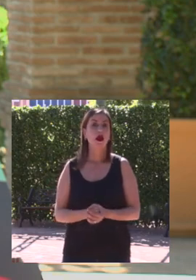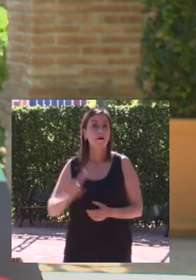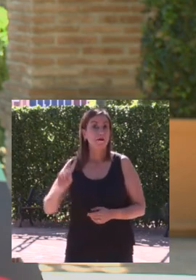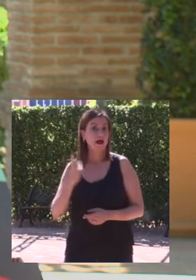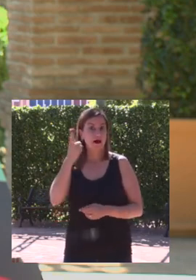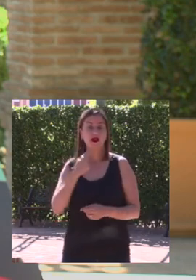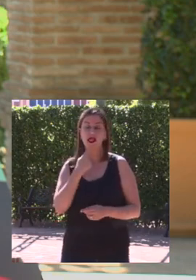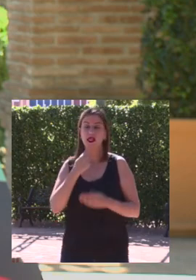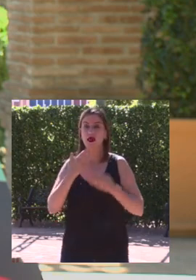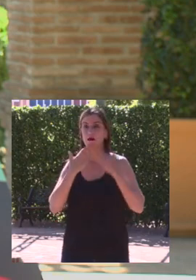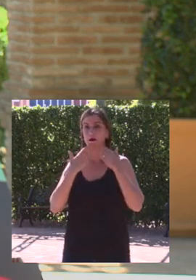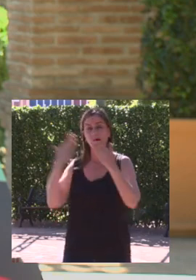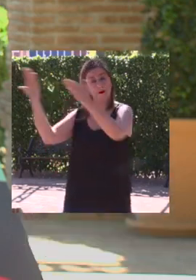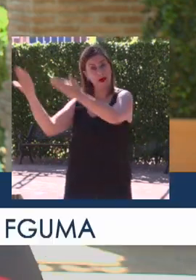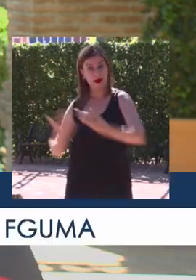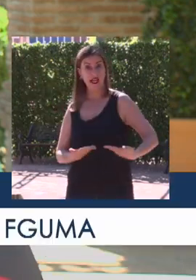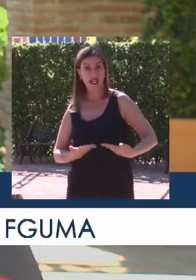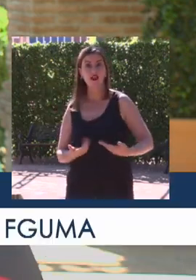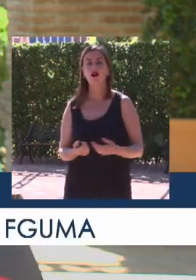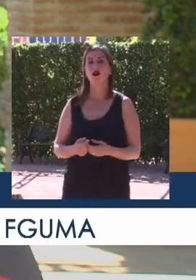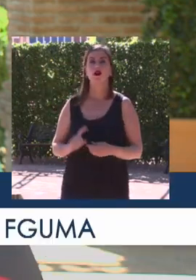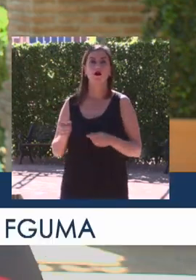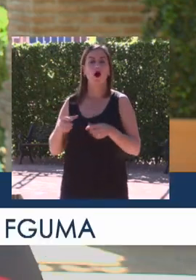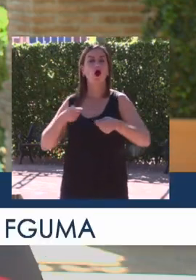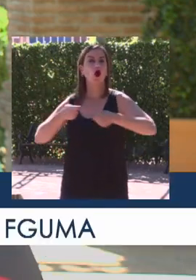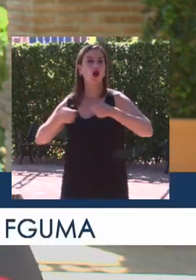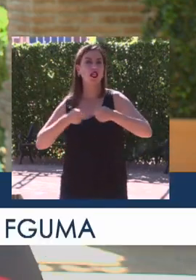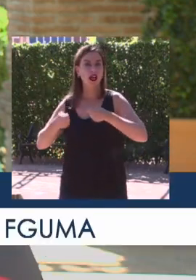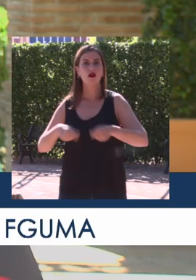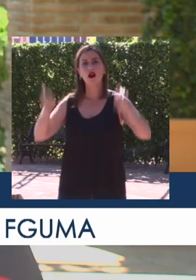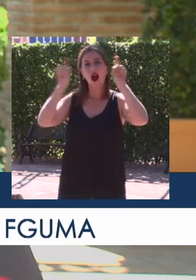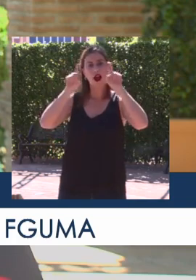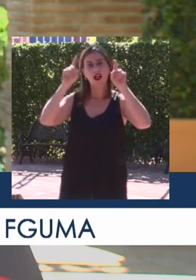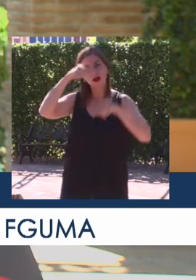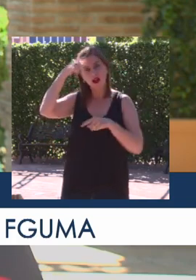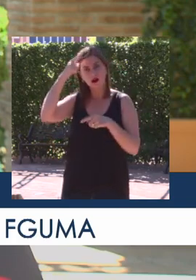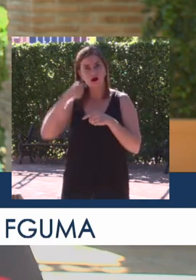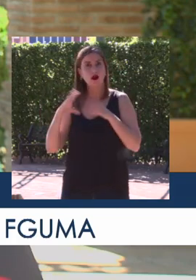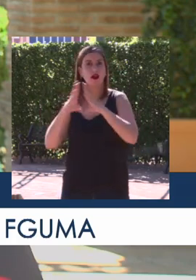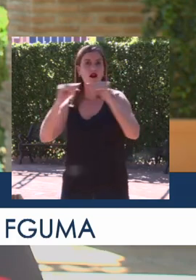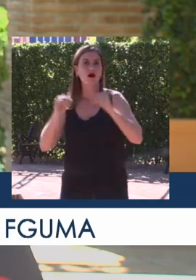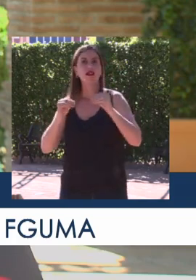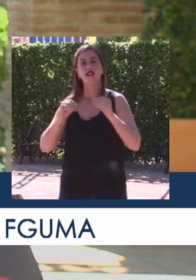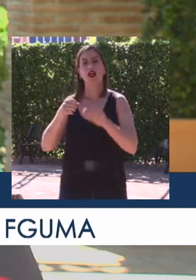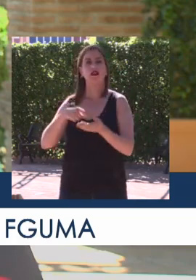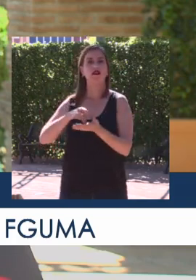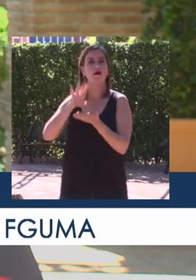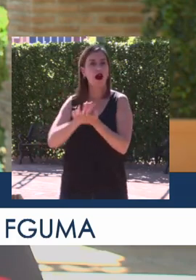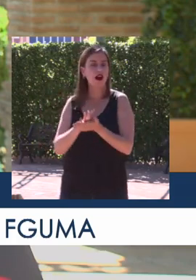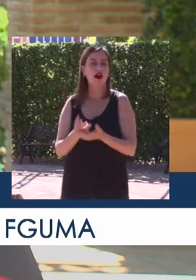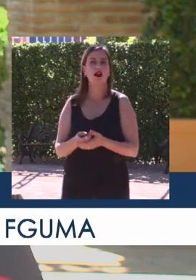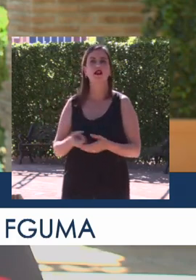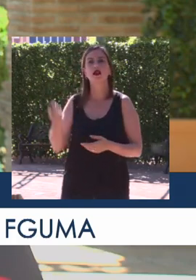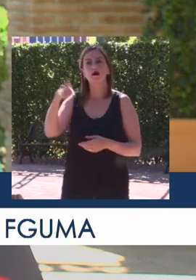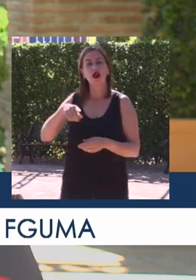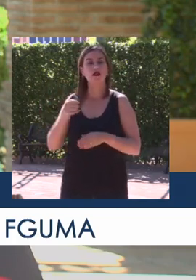bienvenida en nombre propio como coordinadora académica de cultura de la Fundación General de la Universidad de Málaga y en nombre de nuestro